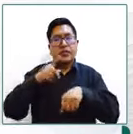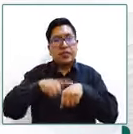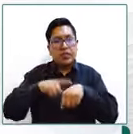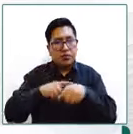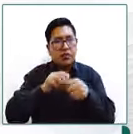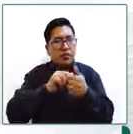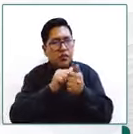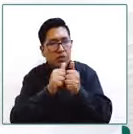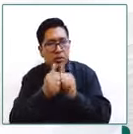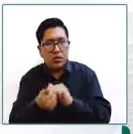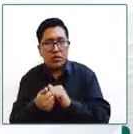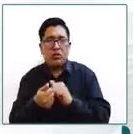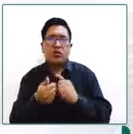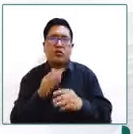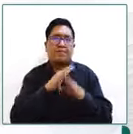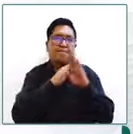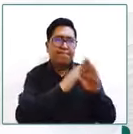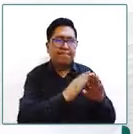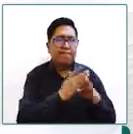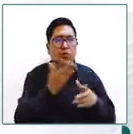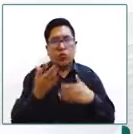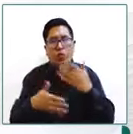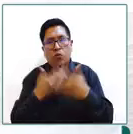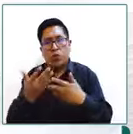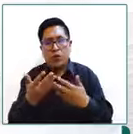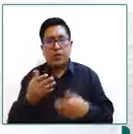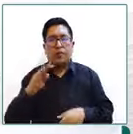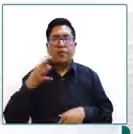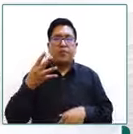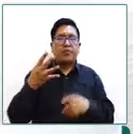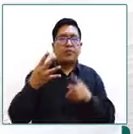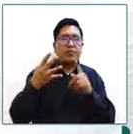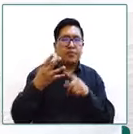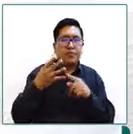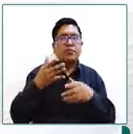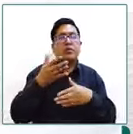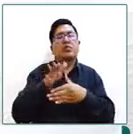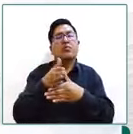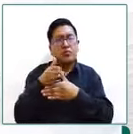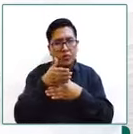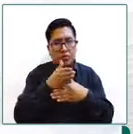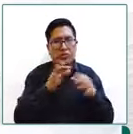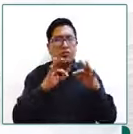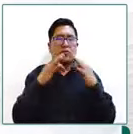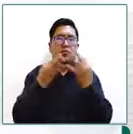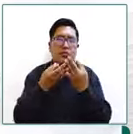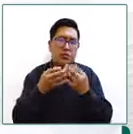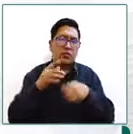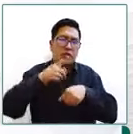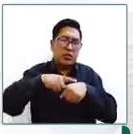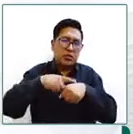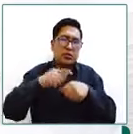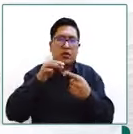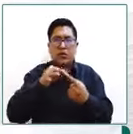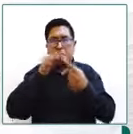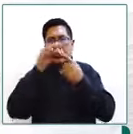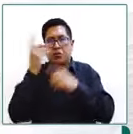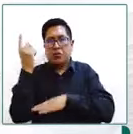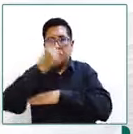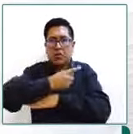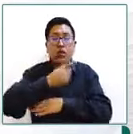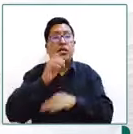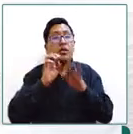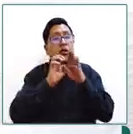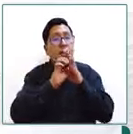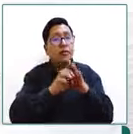restringiendo las visitas se permiten compartimientos familiares en fechas significativas solo si